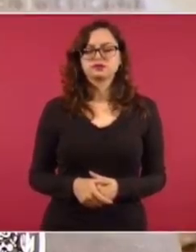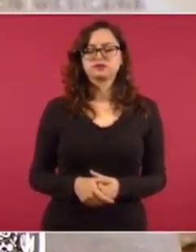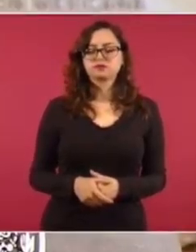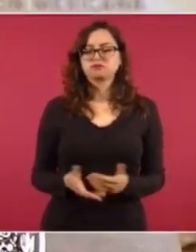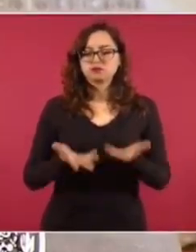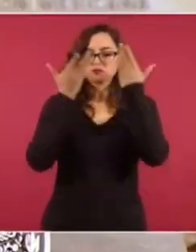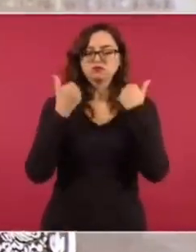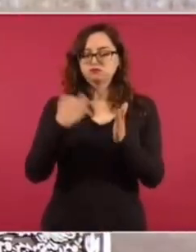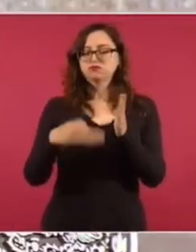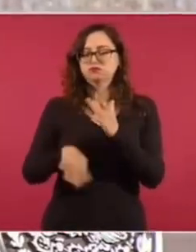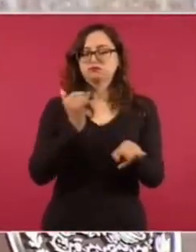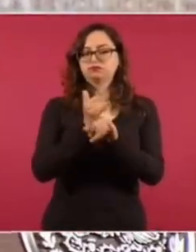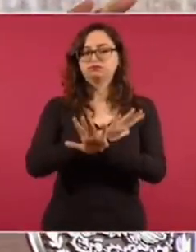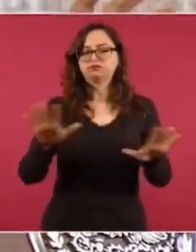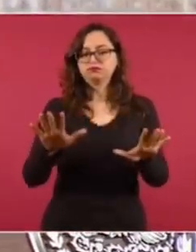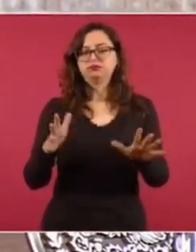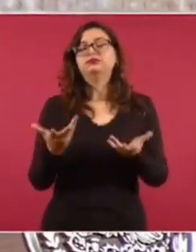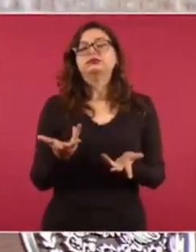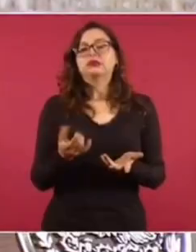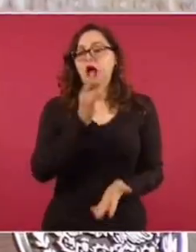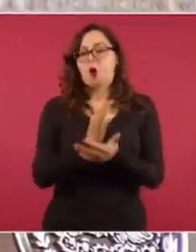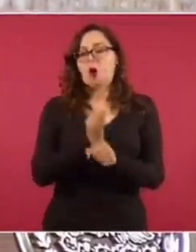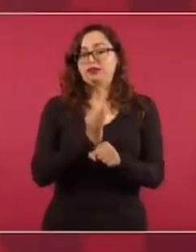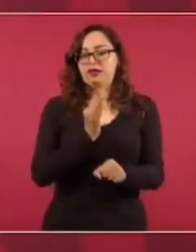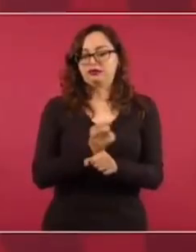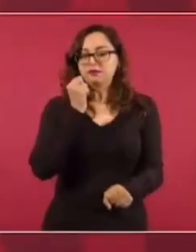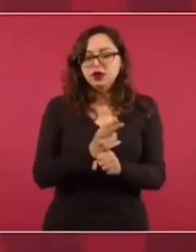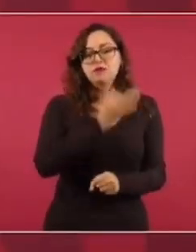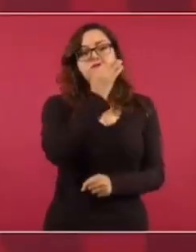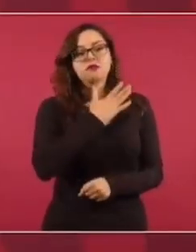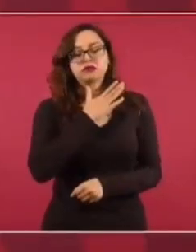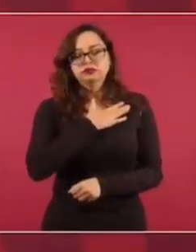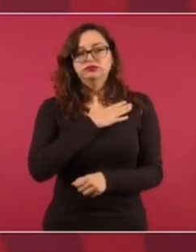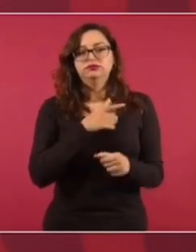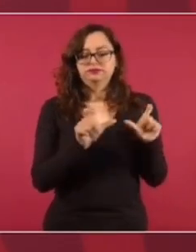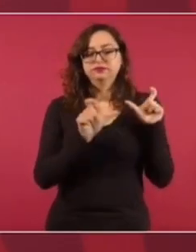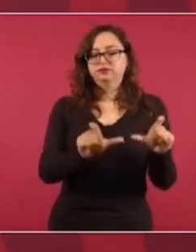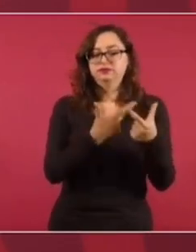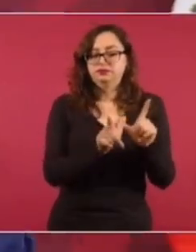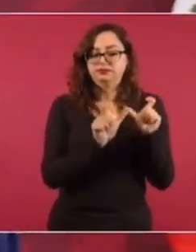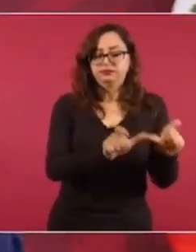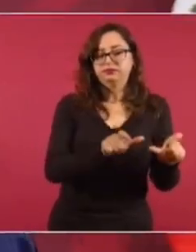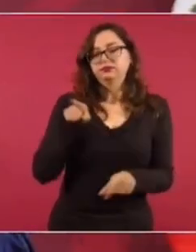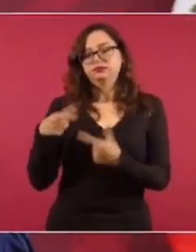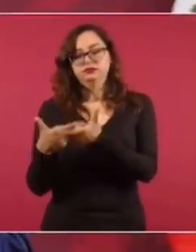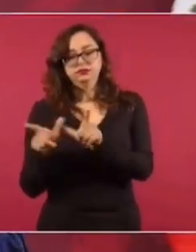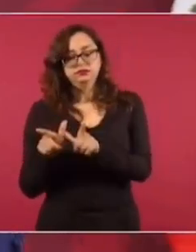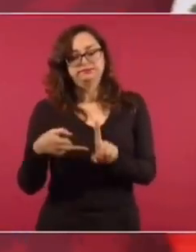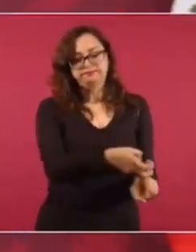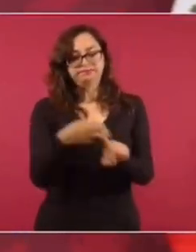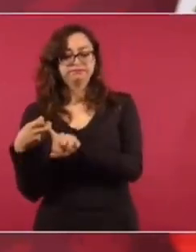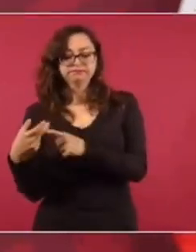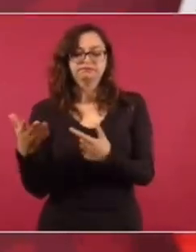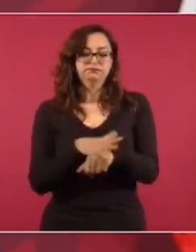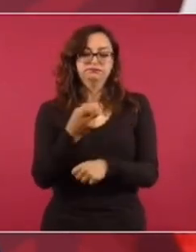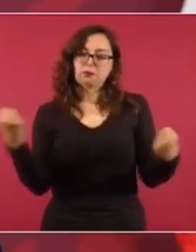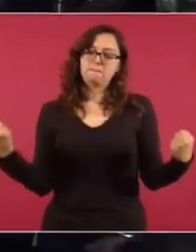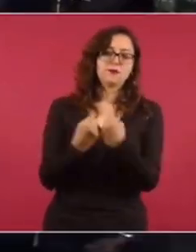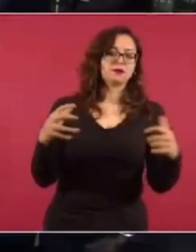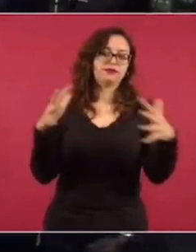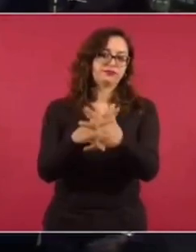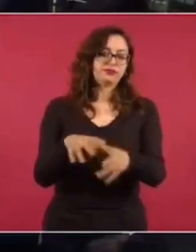eso. Sí, sé que fue entre escoltas y este grupo que quería supuestamente secuestrar al señor.